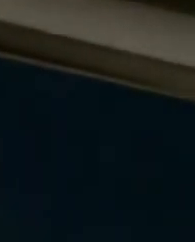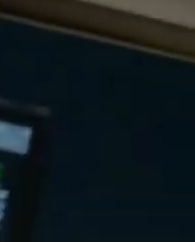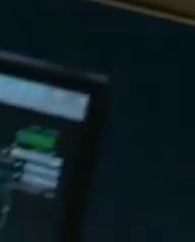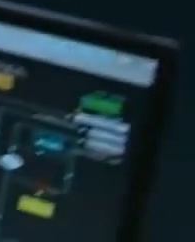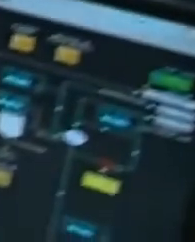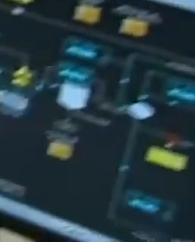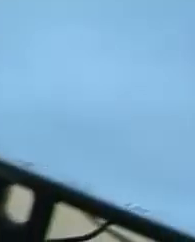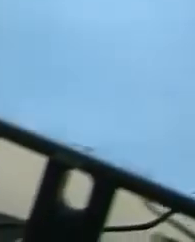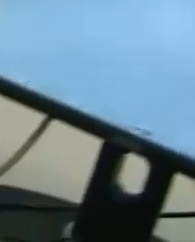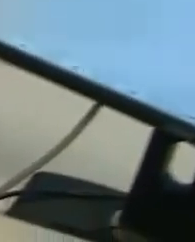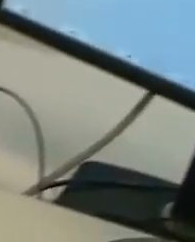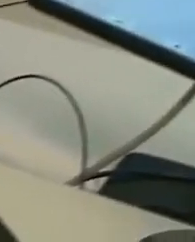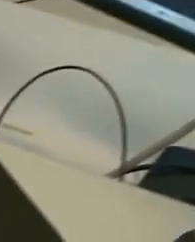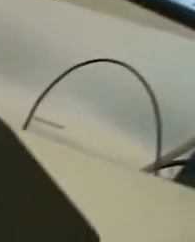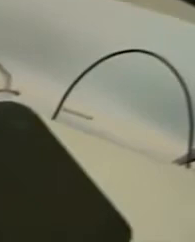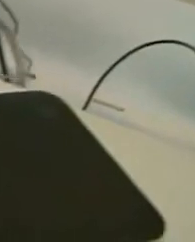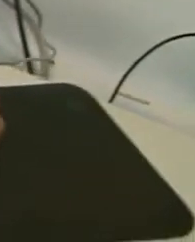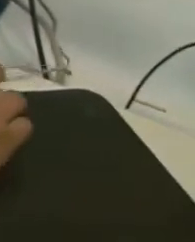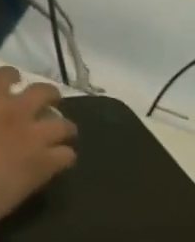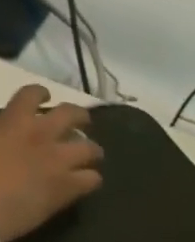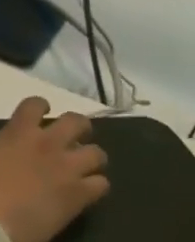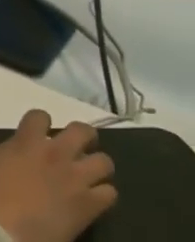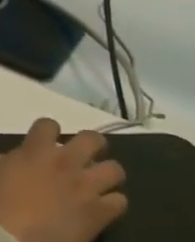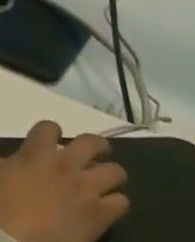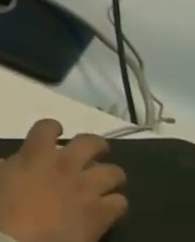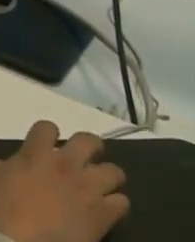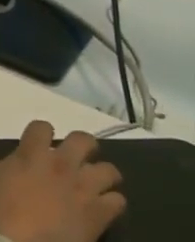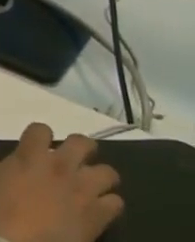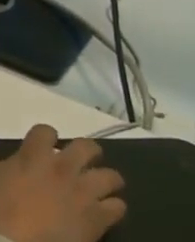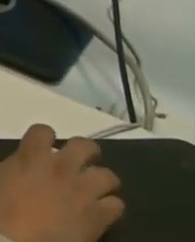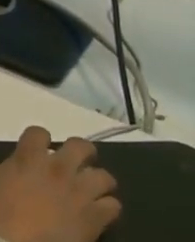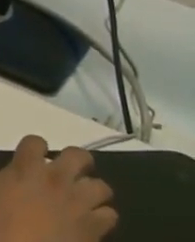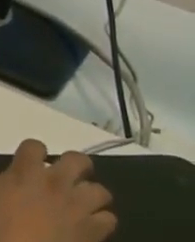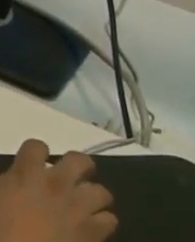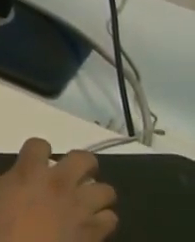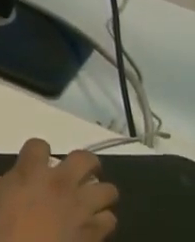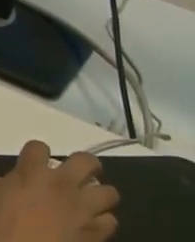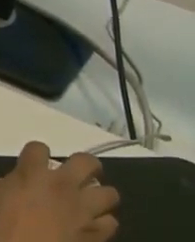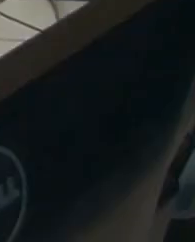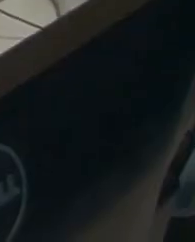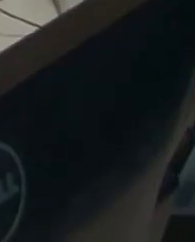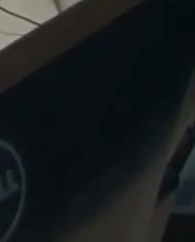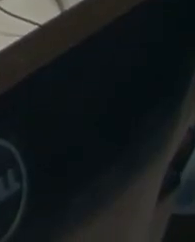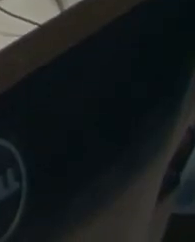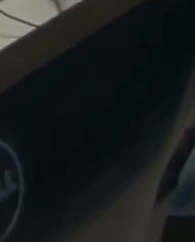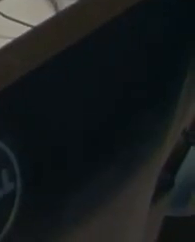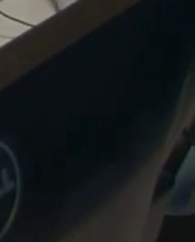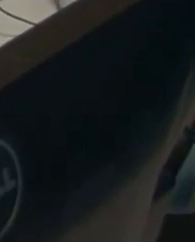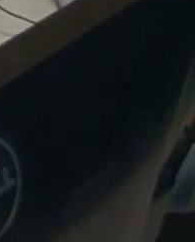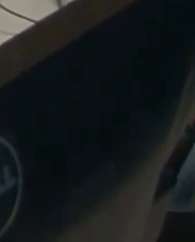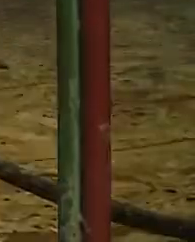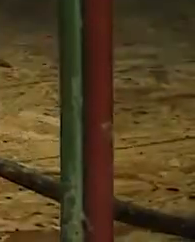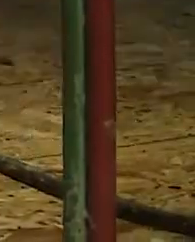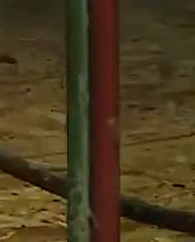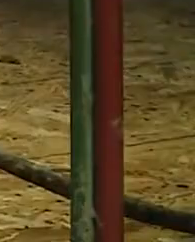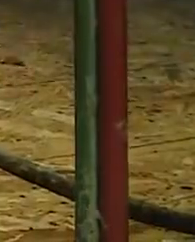Vamos también a esperar que el Banco de México